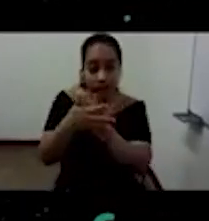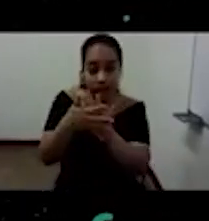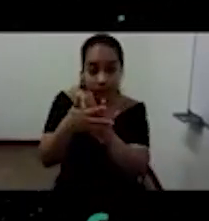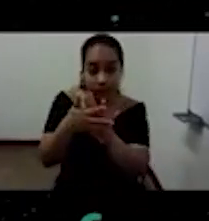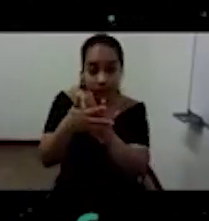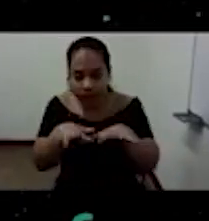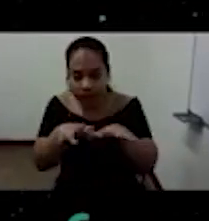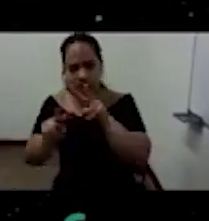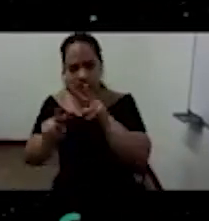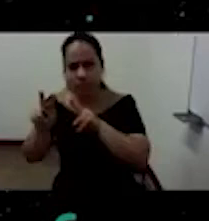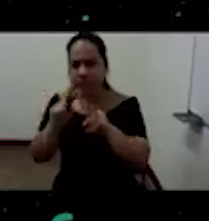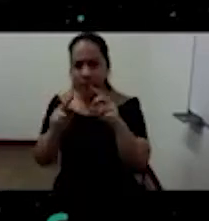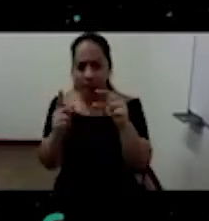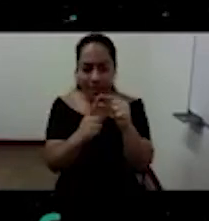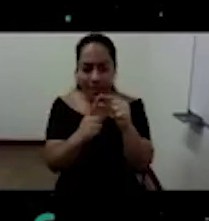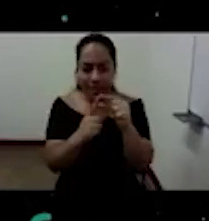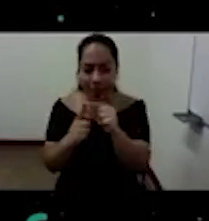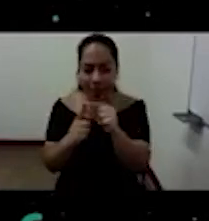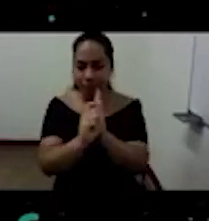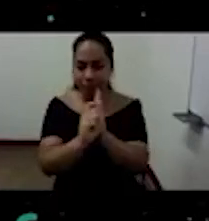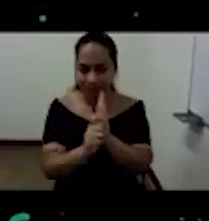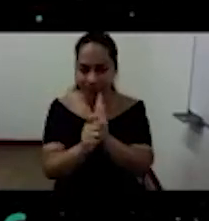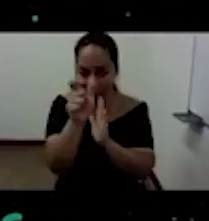en las palabras de Machiavelli.